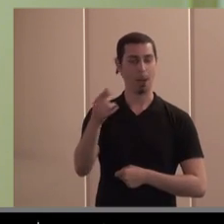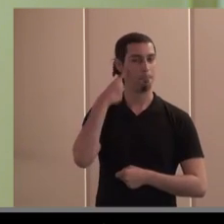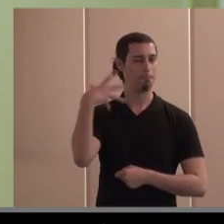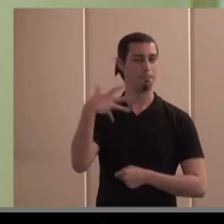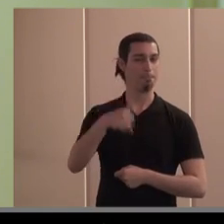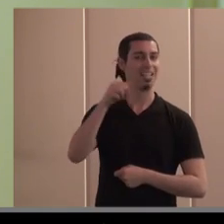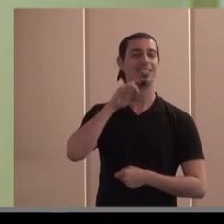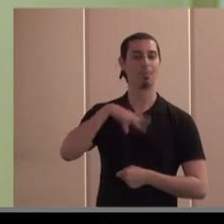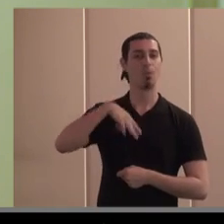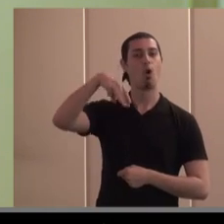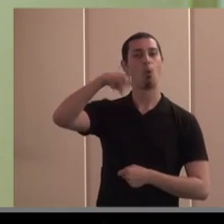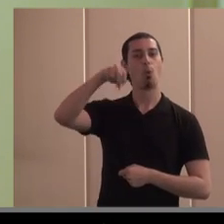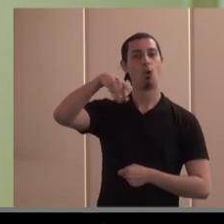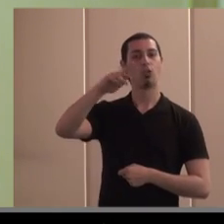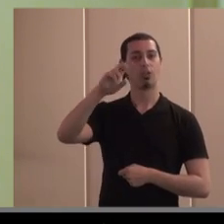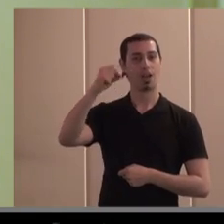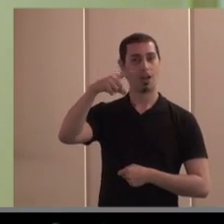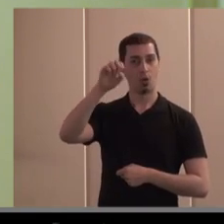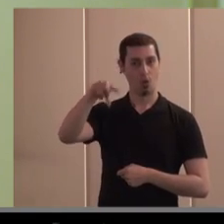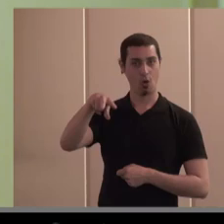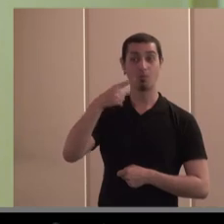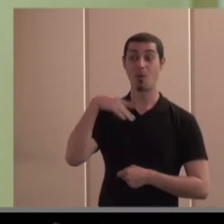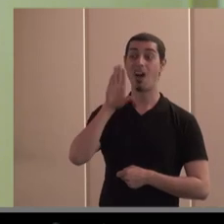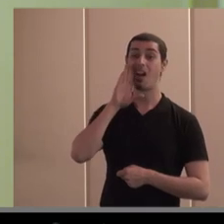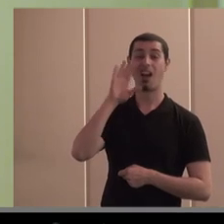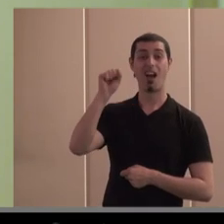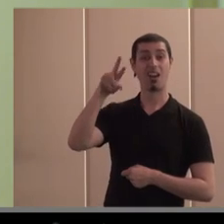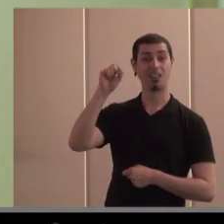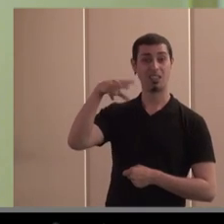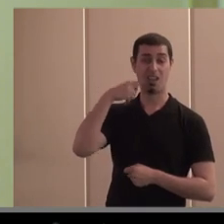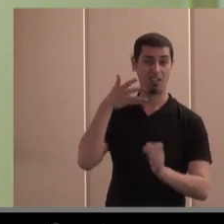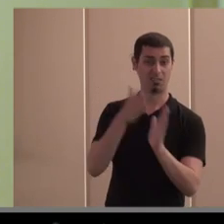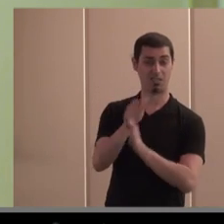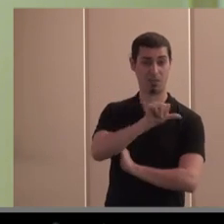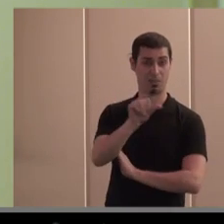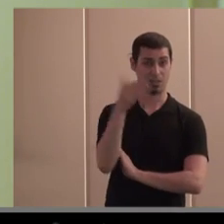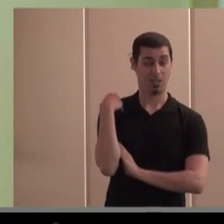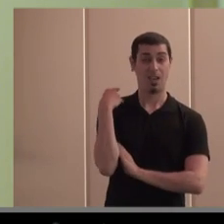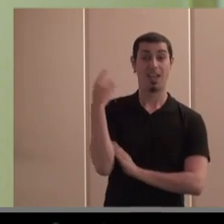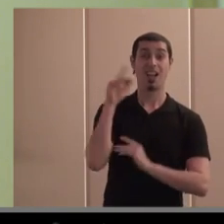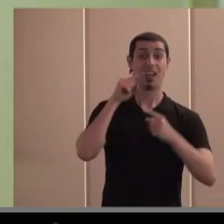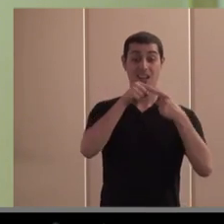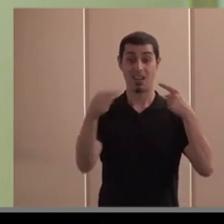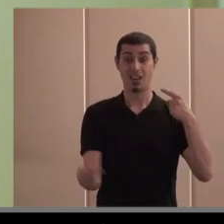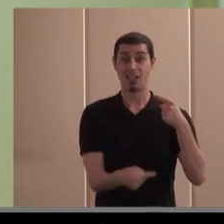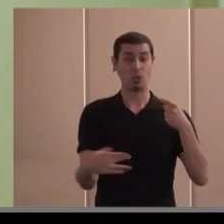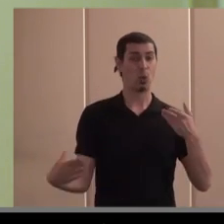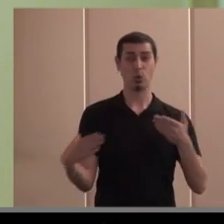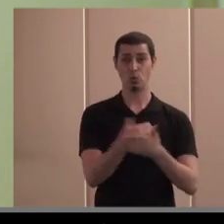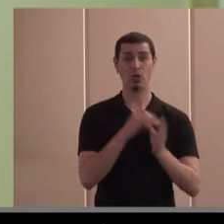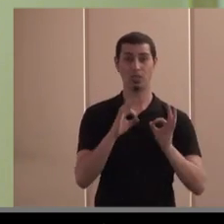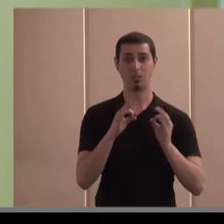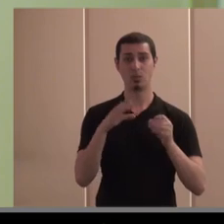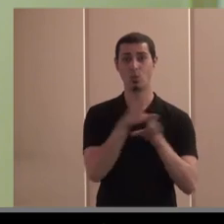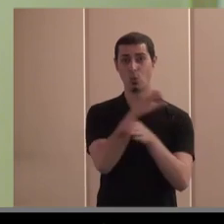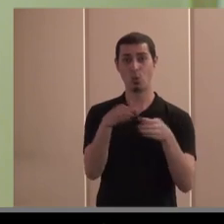conocido es Mondragón que también estuvo Arantxa-Lascurain con vosotros la pasada semana y los demás también son casi todos grupos